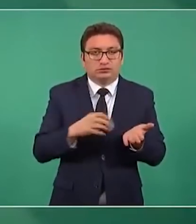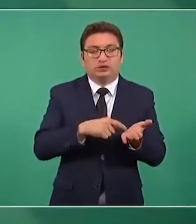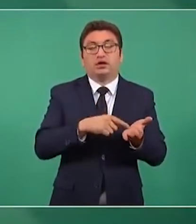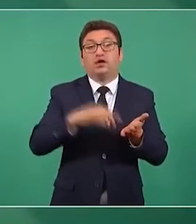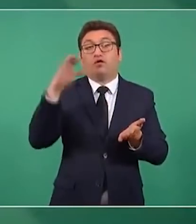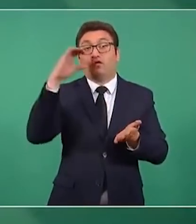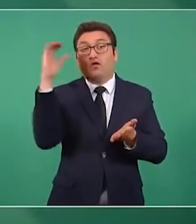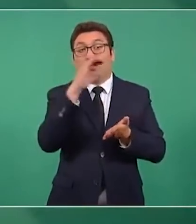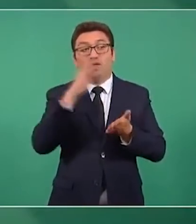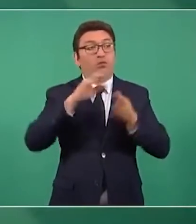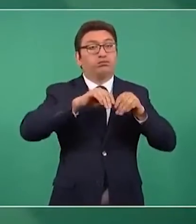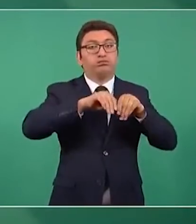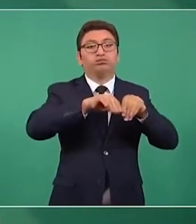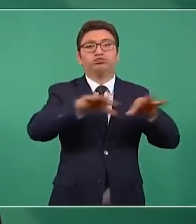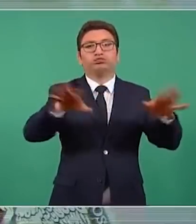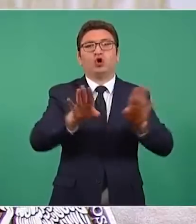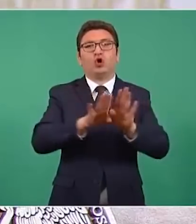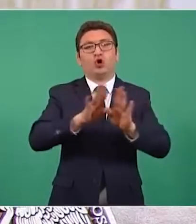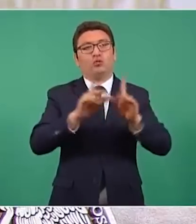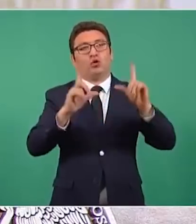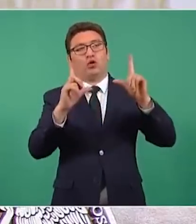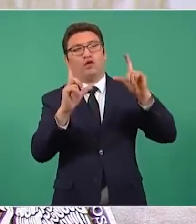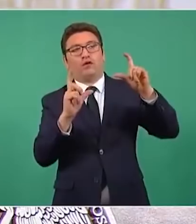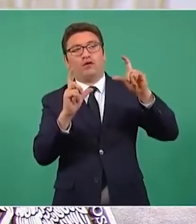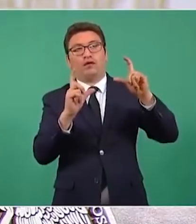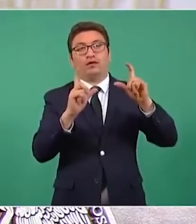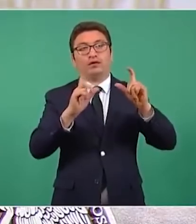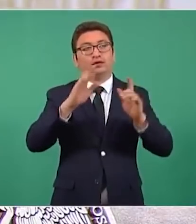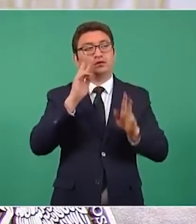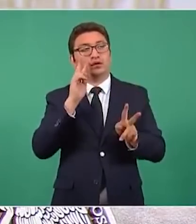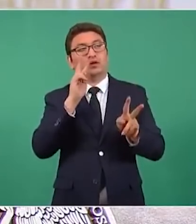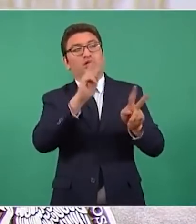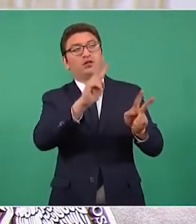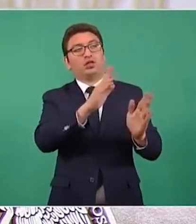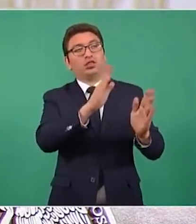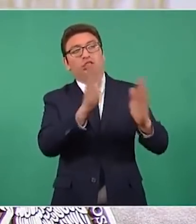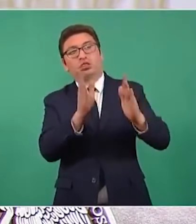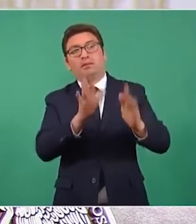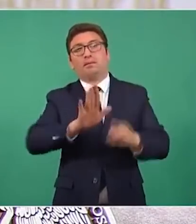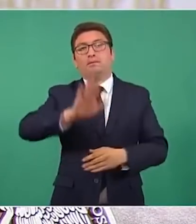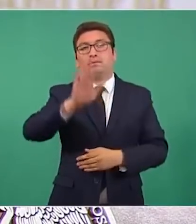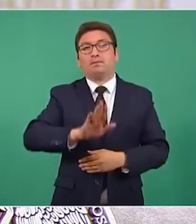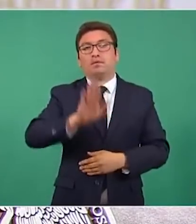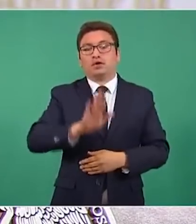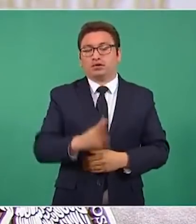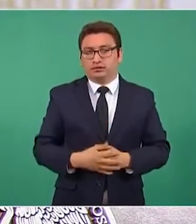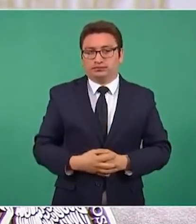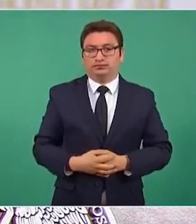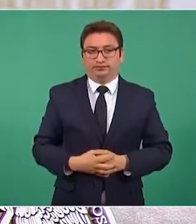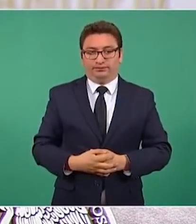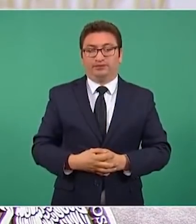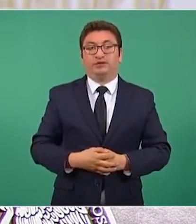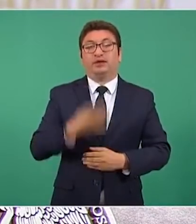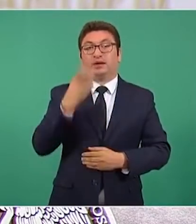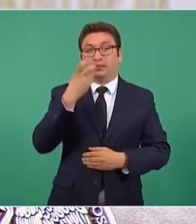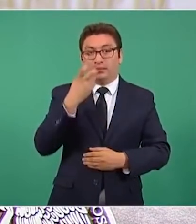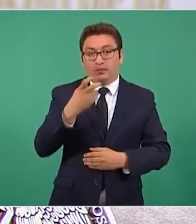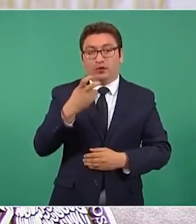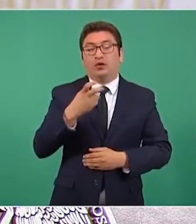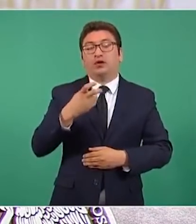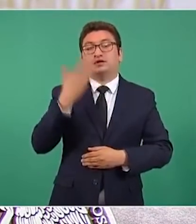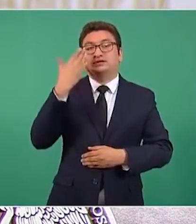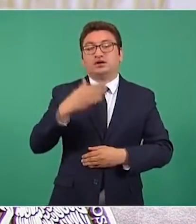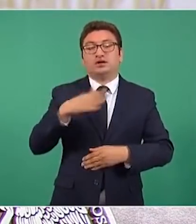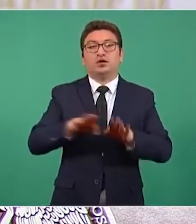publicadas se hicieron desde un ángulo que produce ese efecto visual. El comandante del Aeropuerto Internacional,